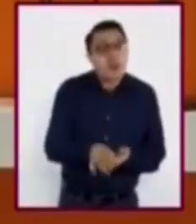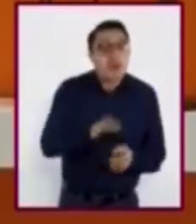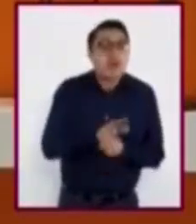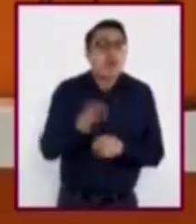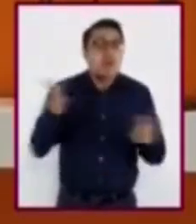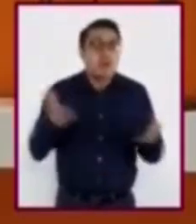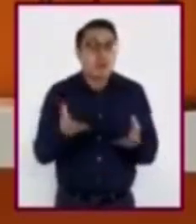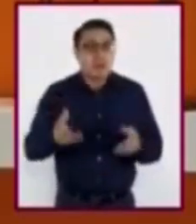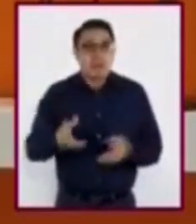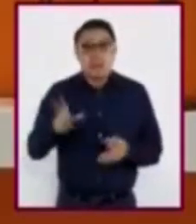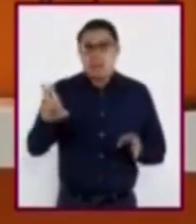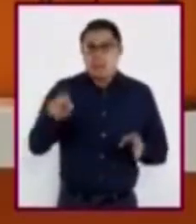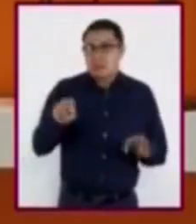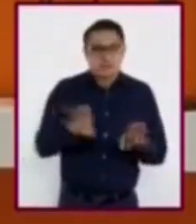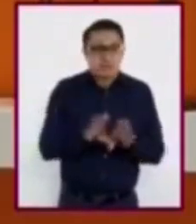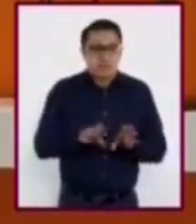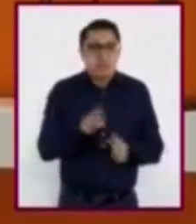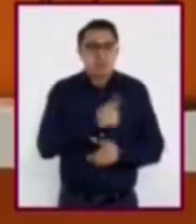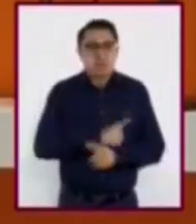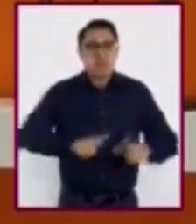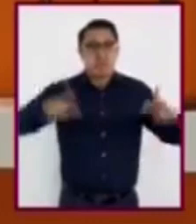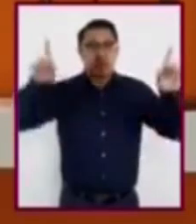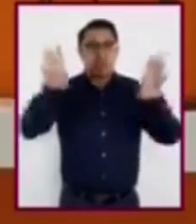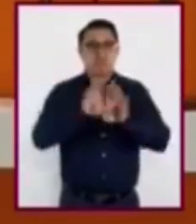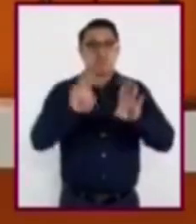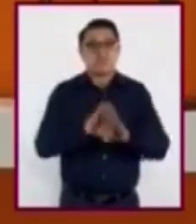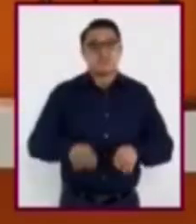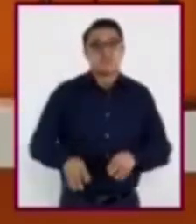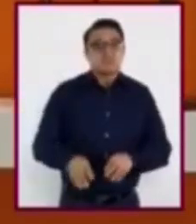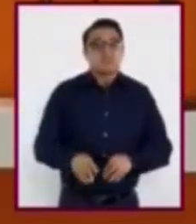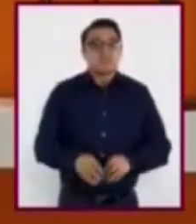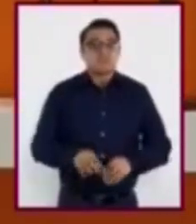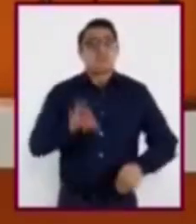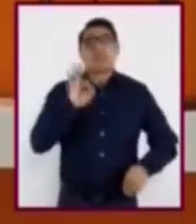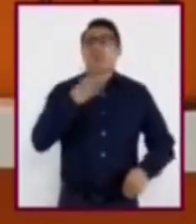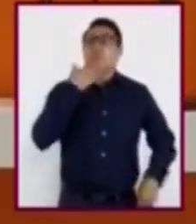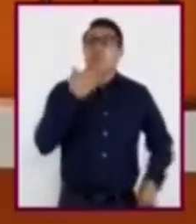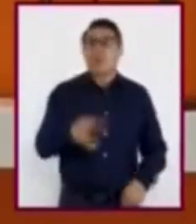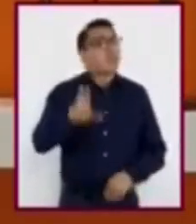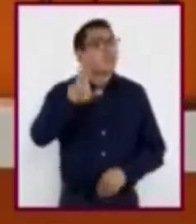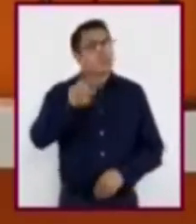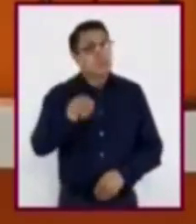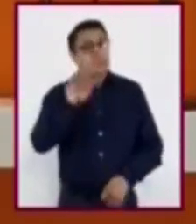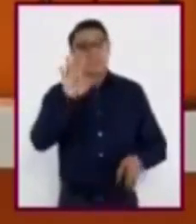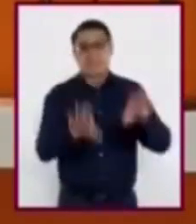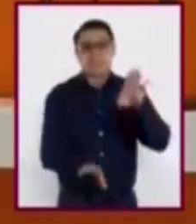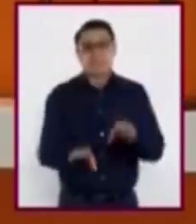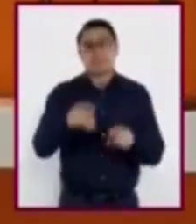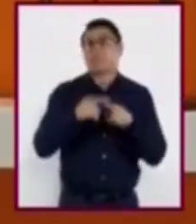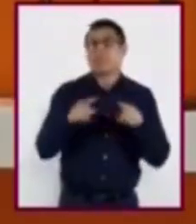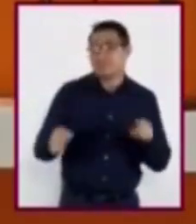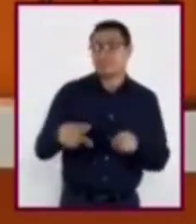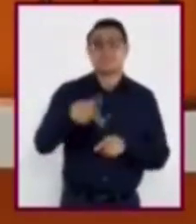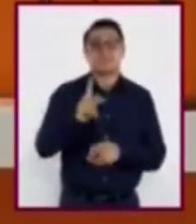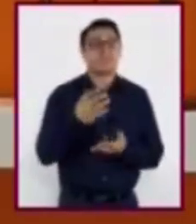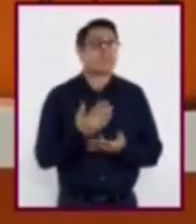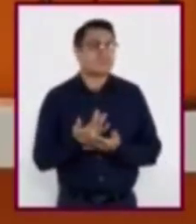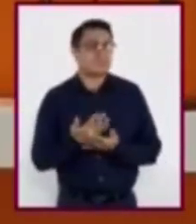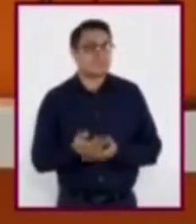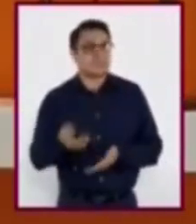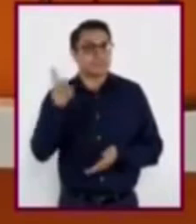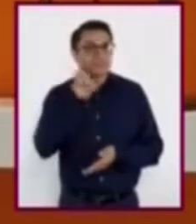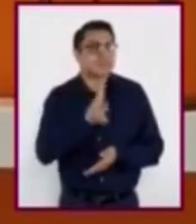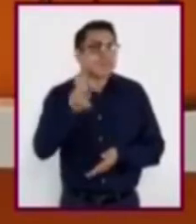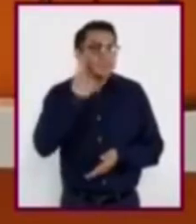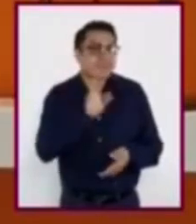no significa que la libertad se ejerza de manera adecuada. Pero hagamos un alto para escuchar las respuestas de las